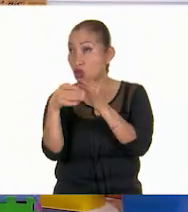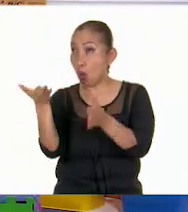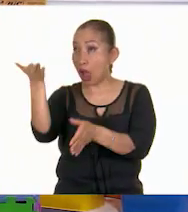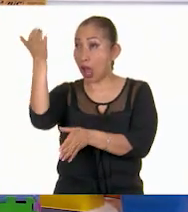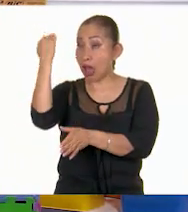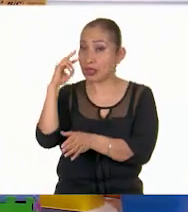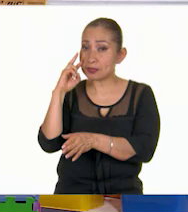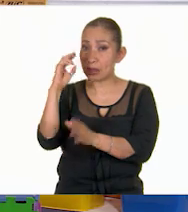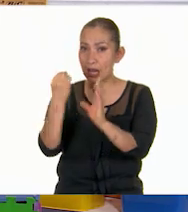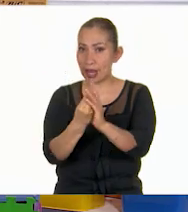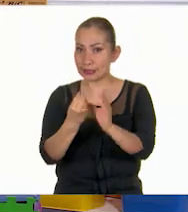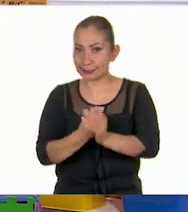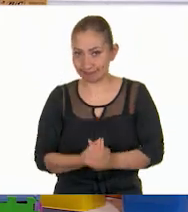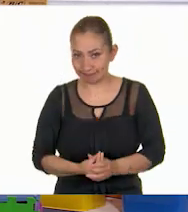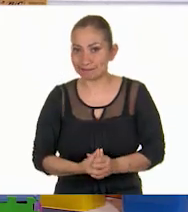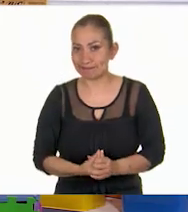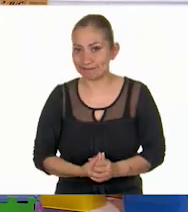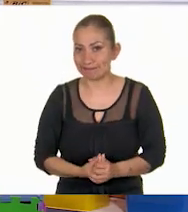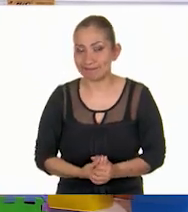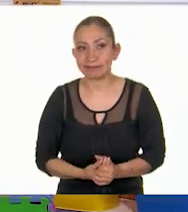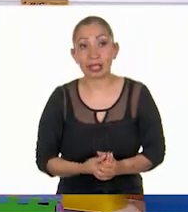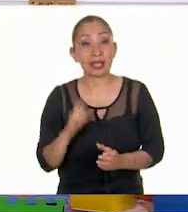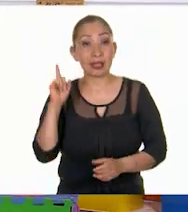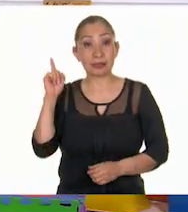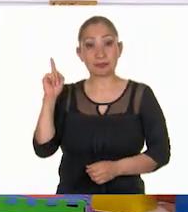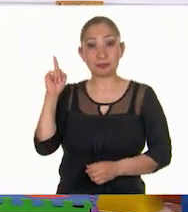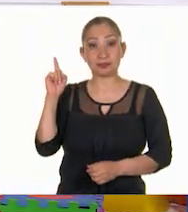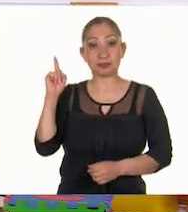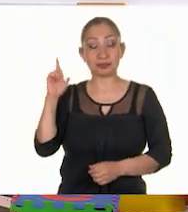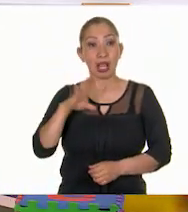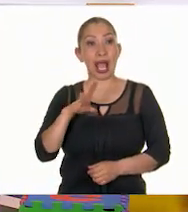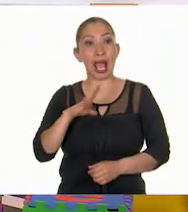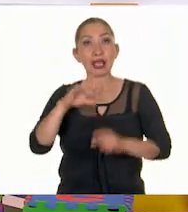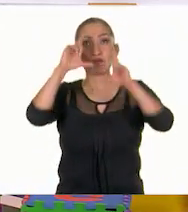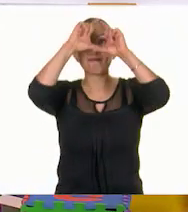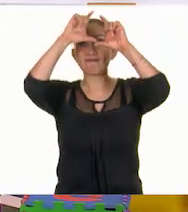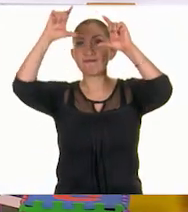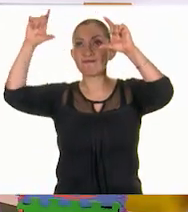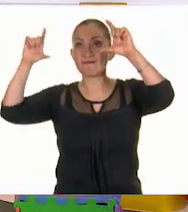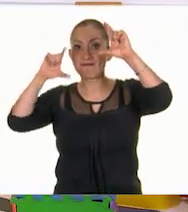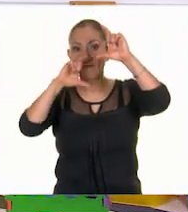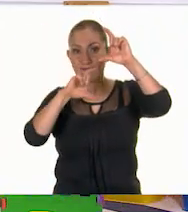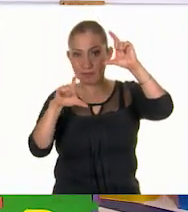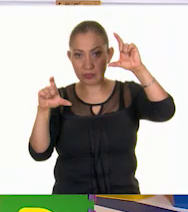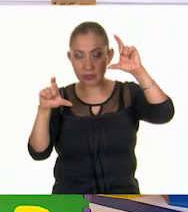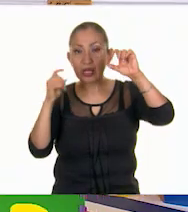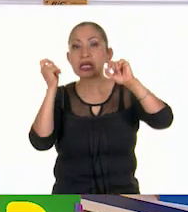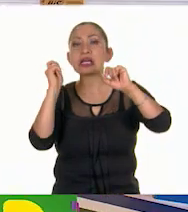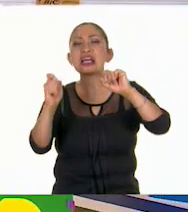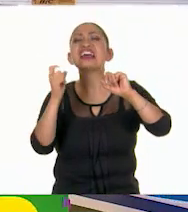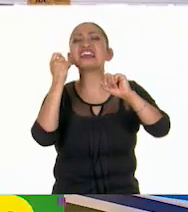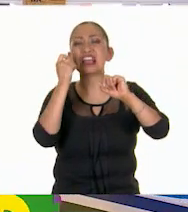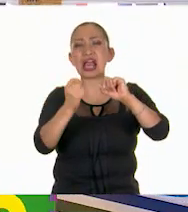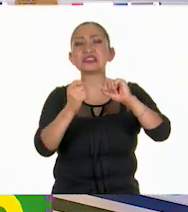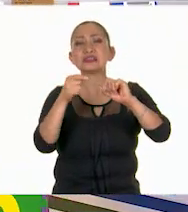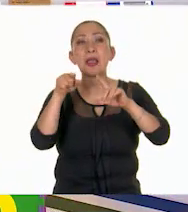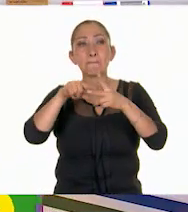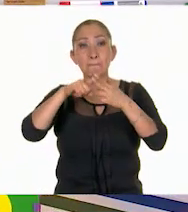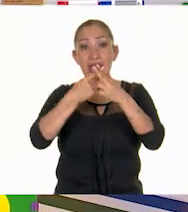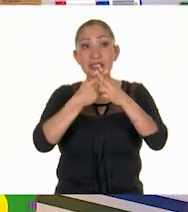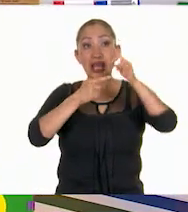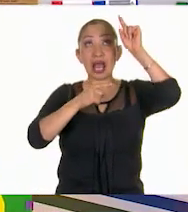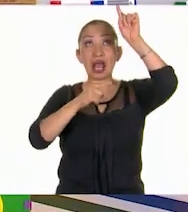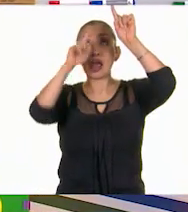lo que vimos en aquel momento, ¿eh? Muy bien. Aquí tenemos un tablero. Ajá. ¿Ok? Este tablero inicia aquí